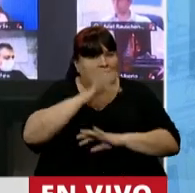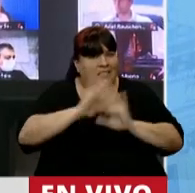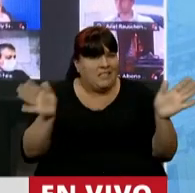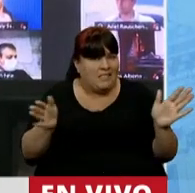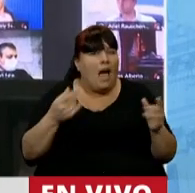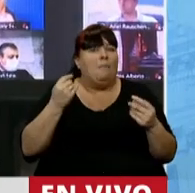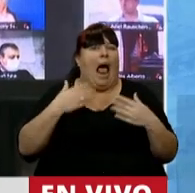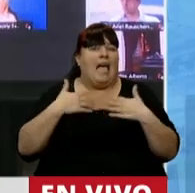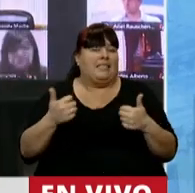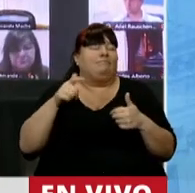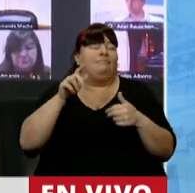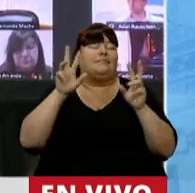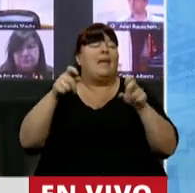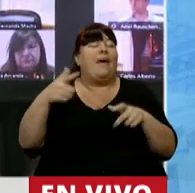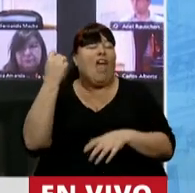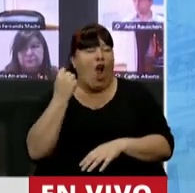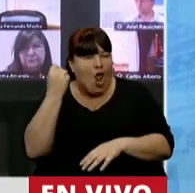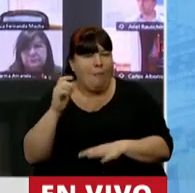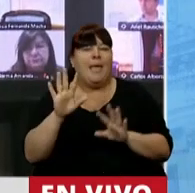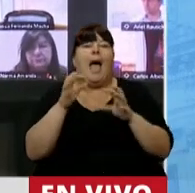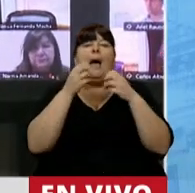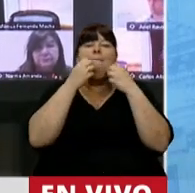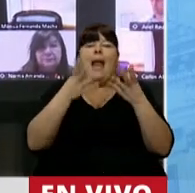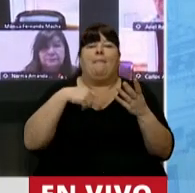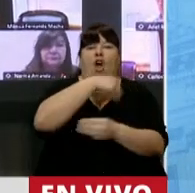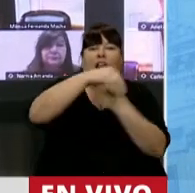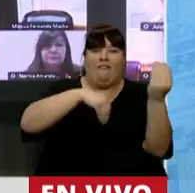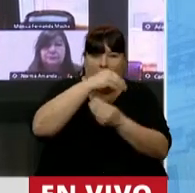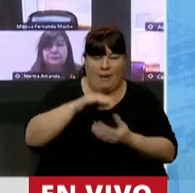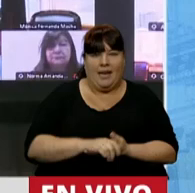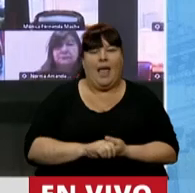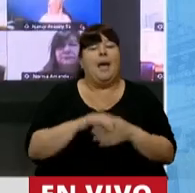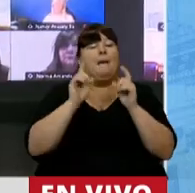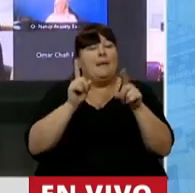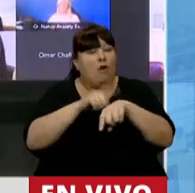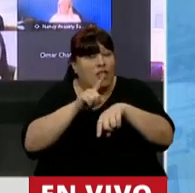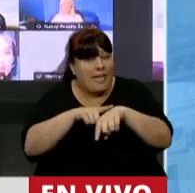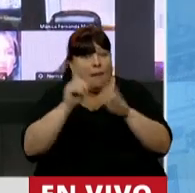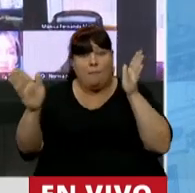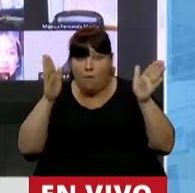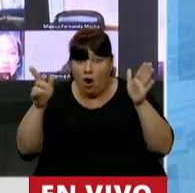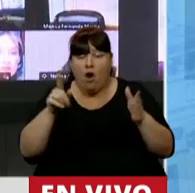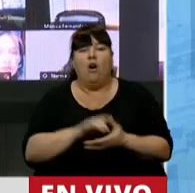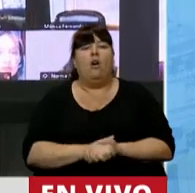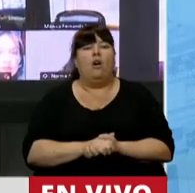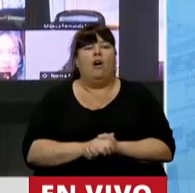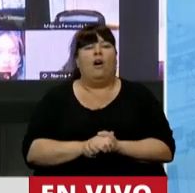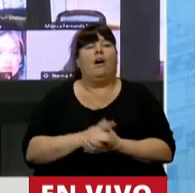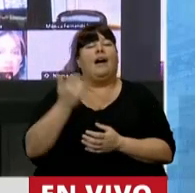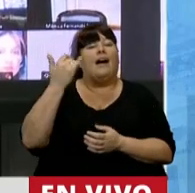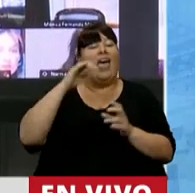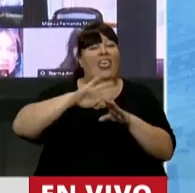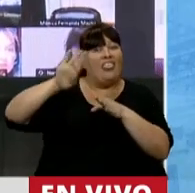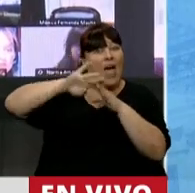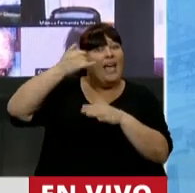para la salud de la economía, para el bienestar de las familias. Y simultáneamente, en el mismo periodo, los intereses de la